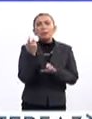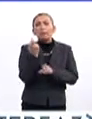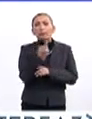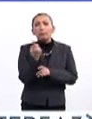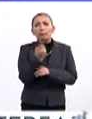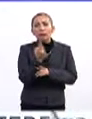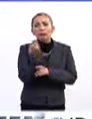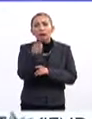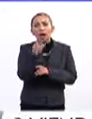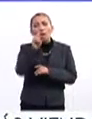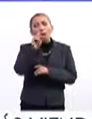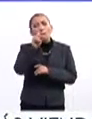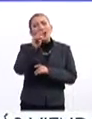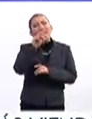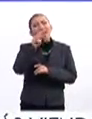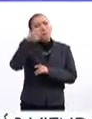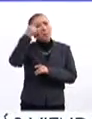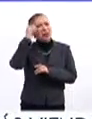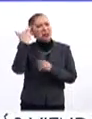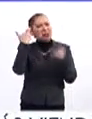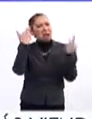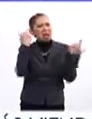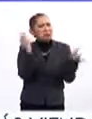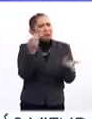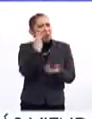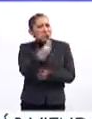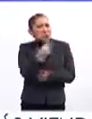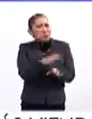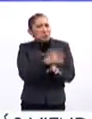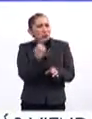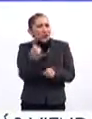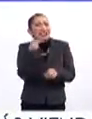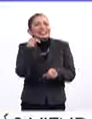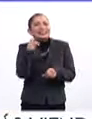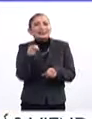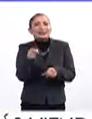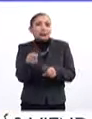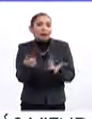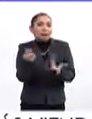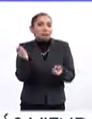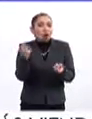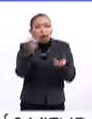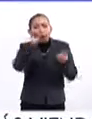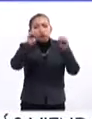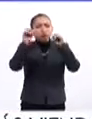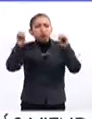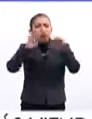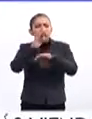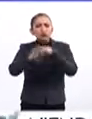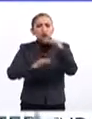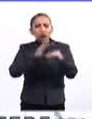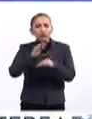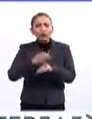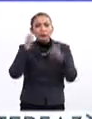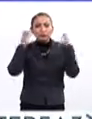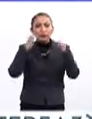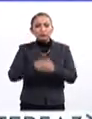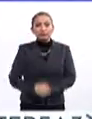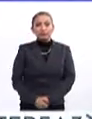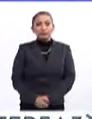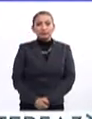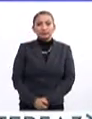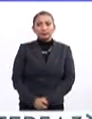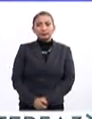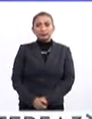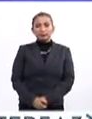Operación Peina y Tijera, de dónde viene este nombre y qué es o de qué se compone toda esta exposición.